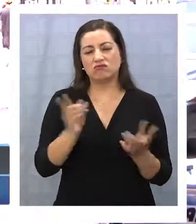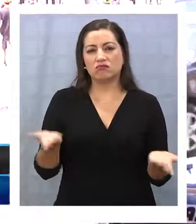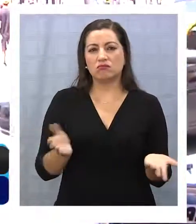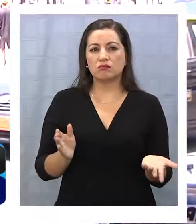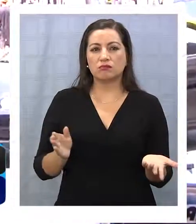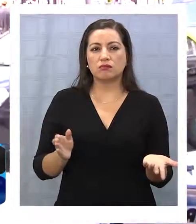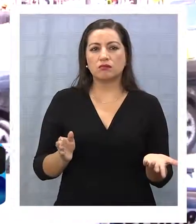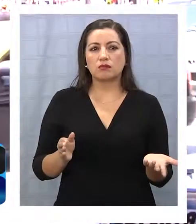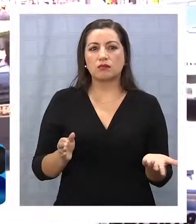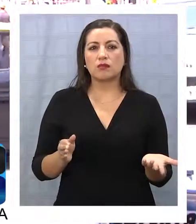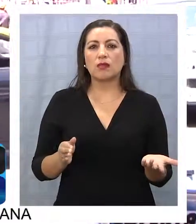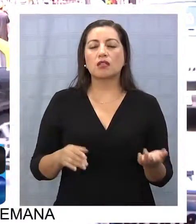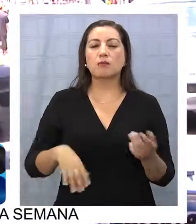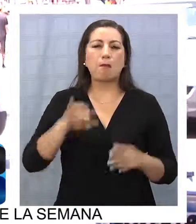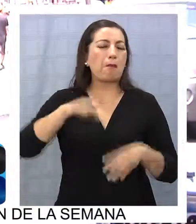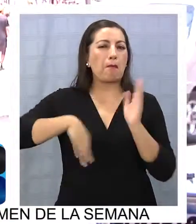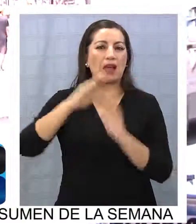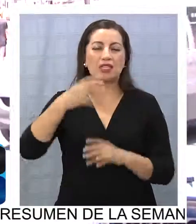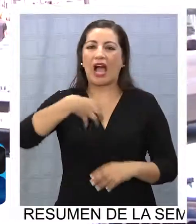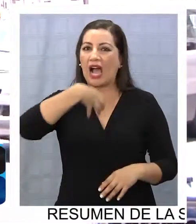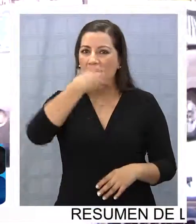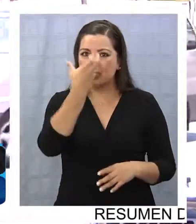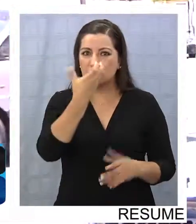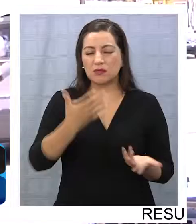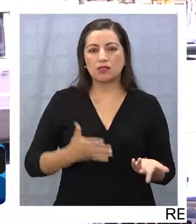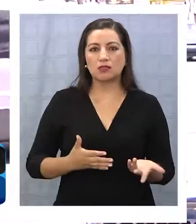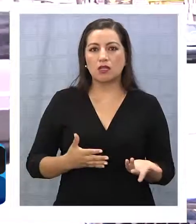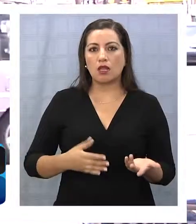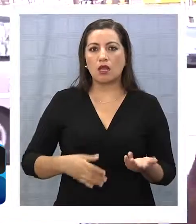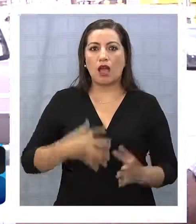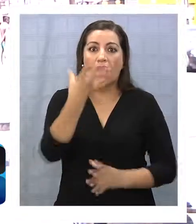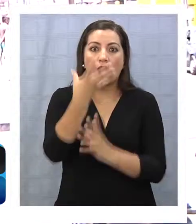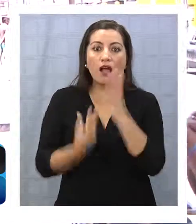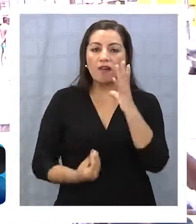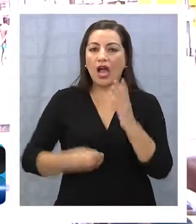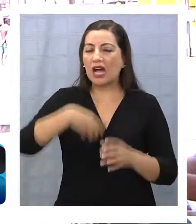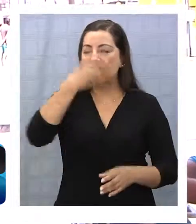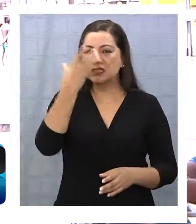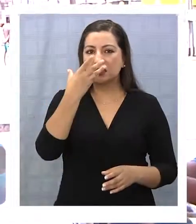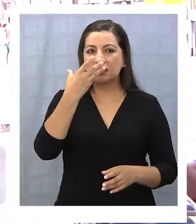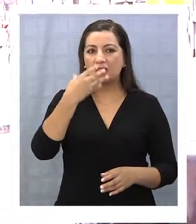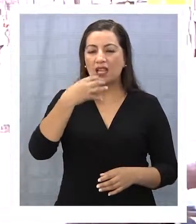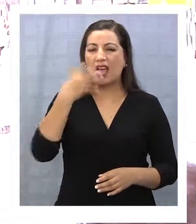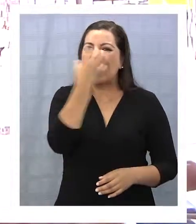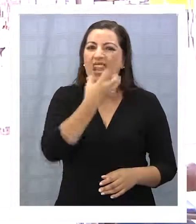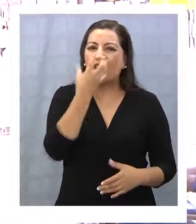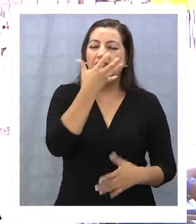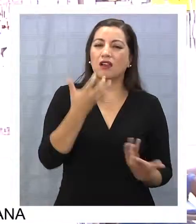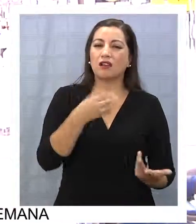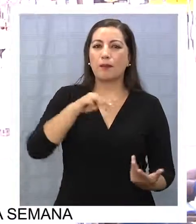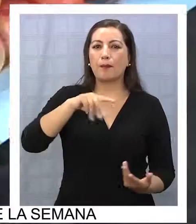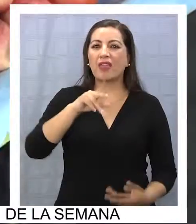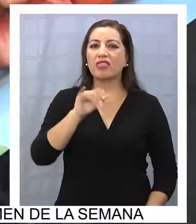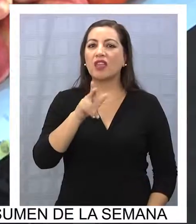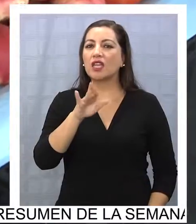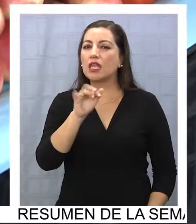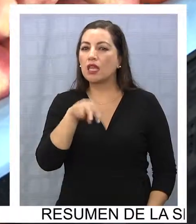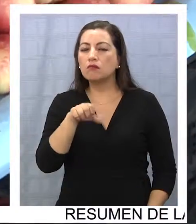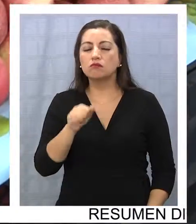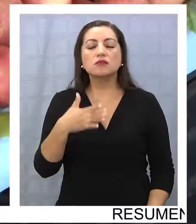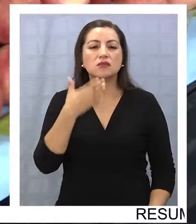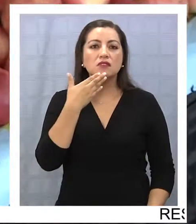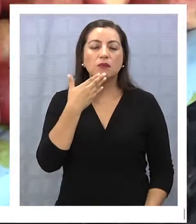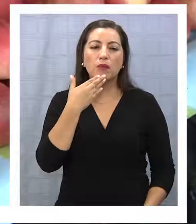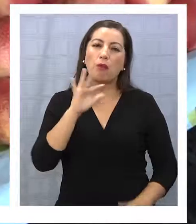Más a veces viene la manzana, que es lo que más se agota, la manzana, la mandarina, todas esas cosas que son de jugo. En